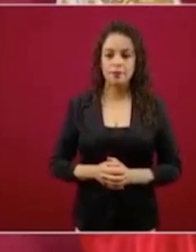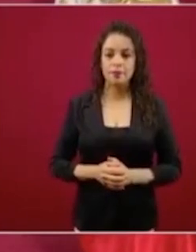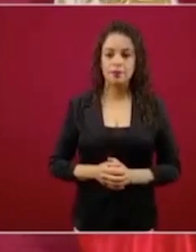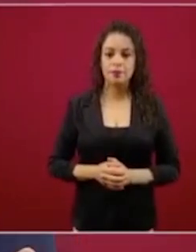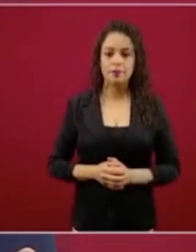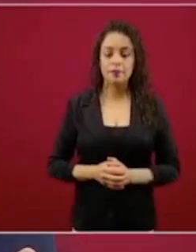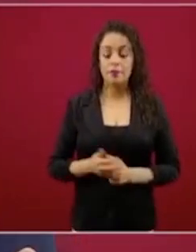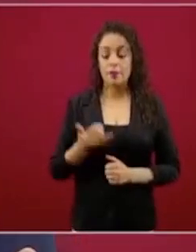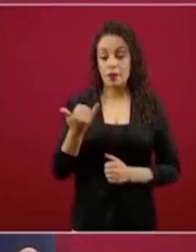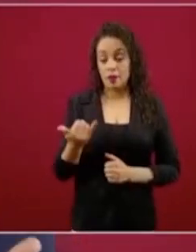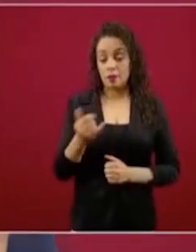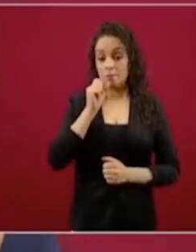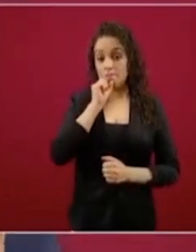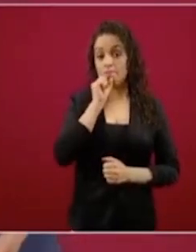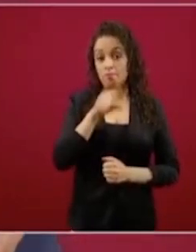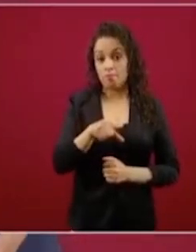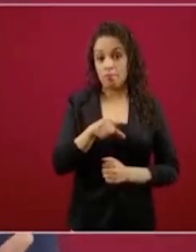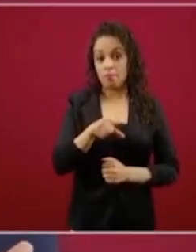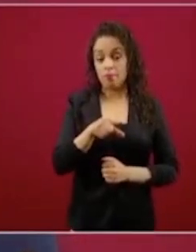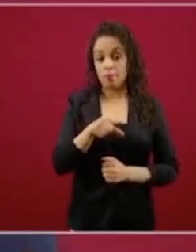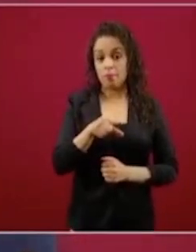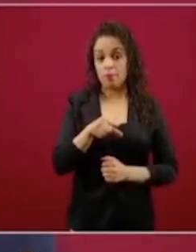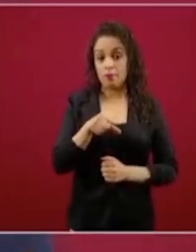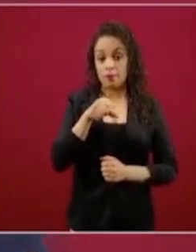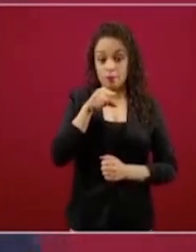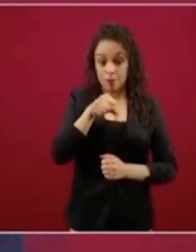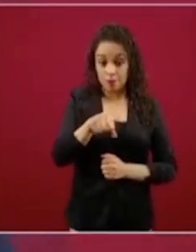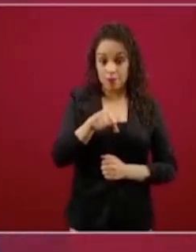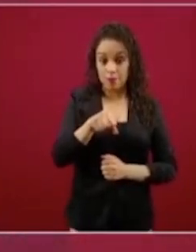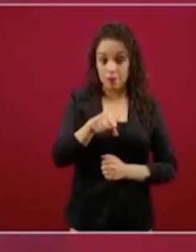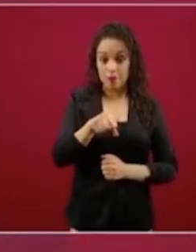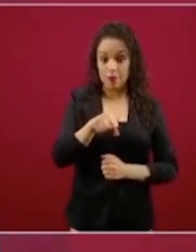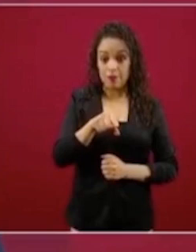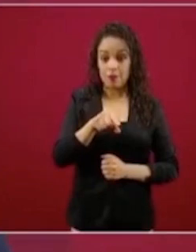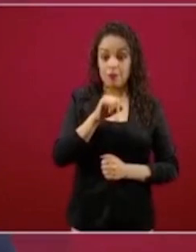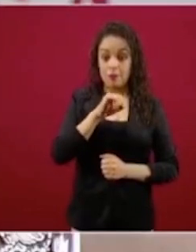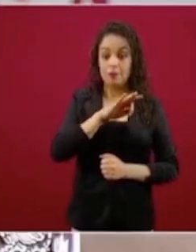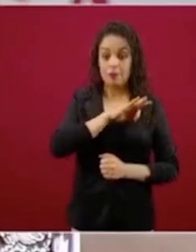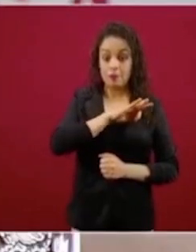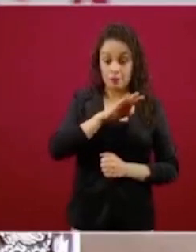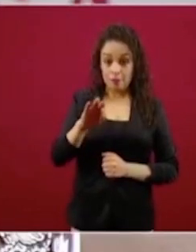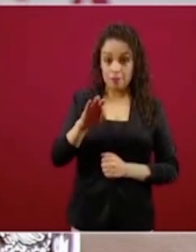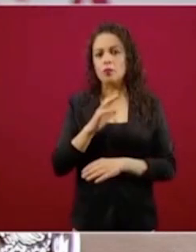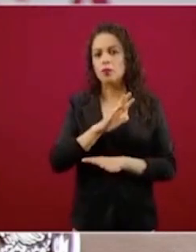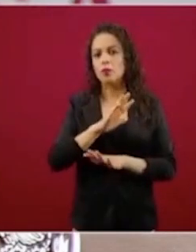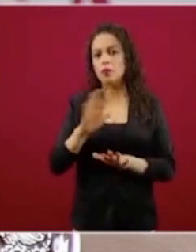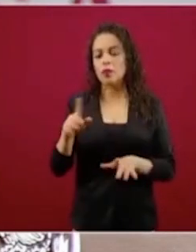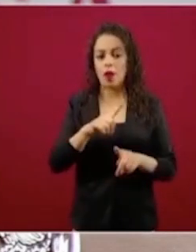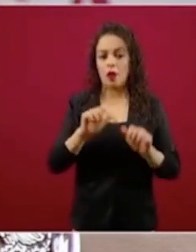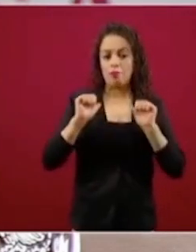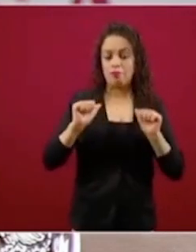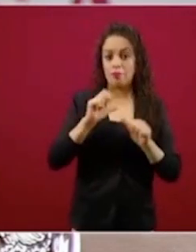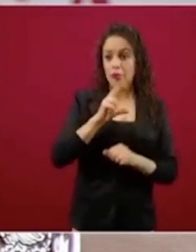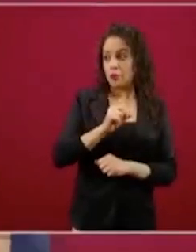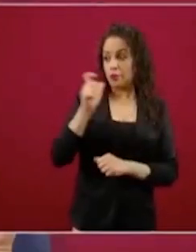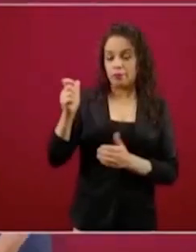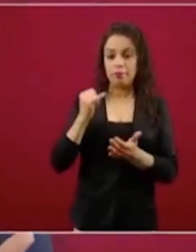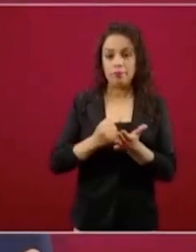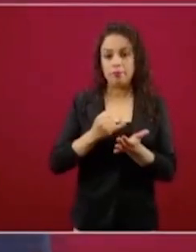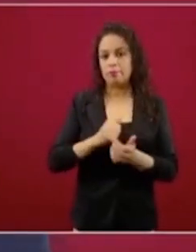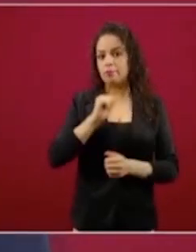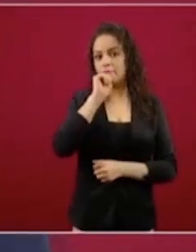que esto es posible porque ya no hay condonación de impuestos y porque ya no hay